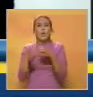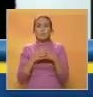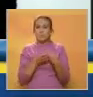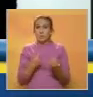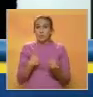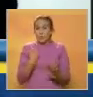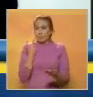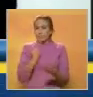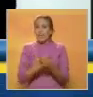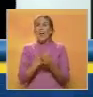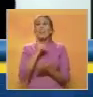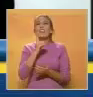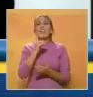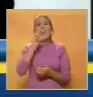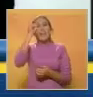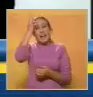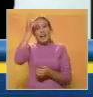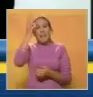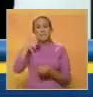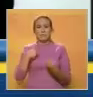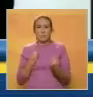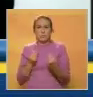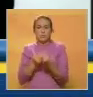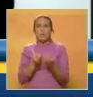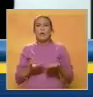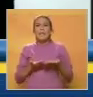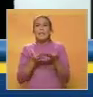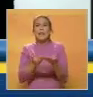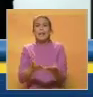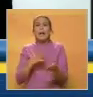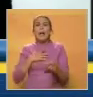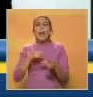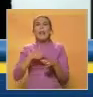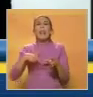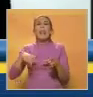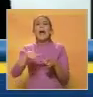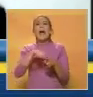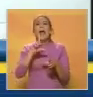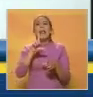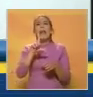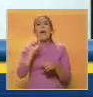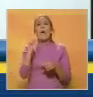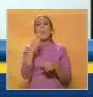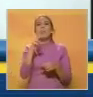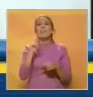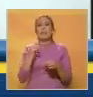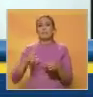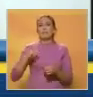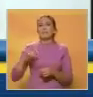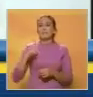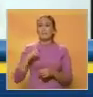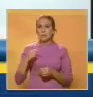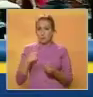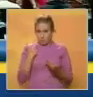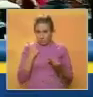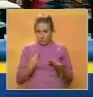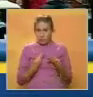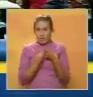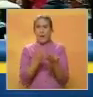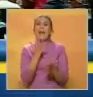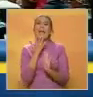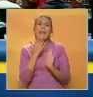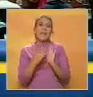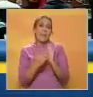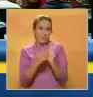Cabello, entregarle recursos al Consejo Comunal de la Lagunita Country Club, que me desmientan, por poner un solo